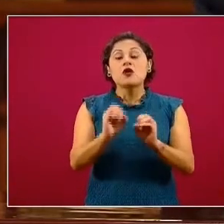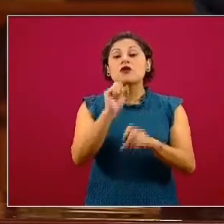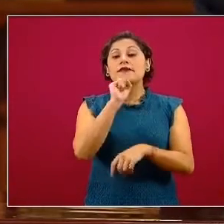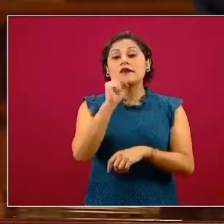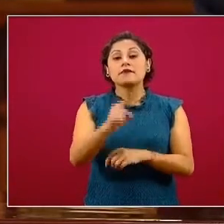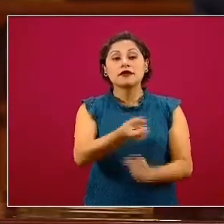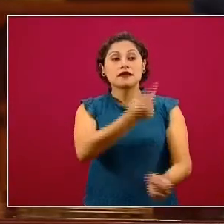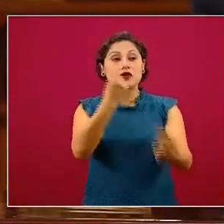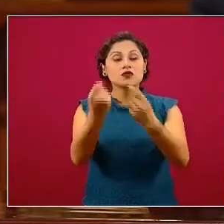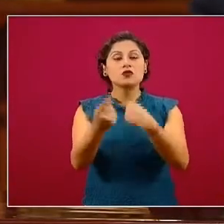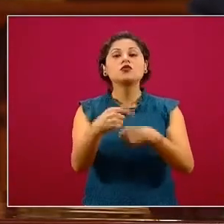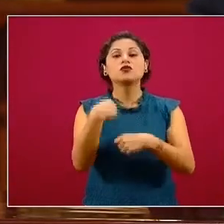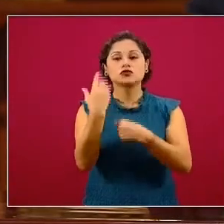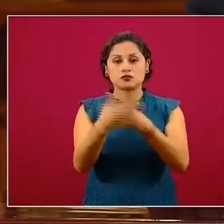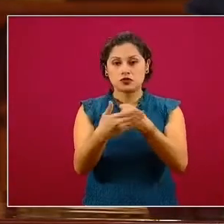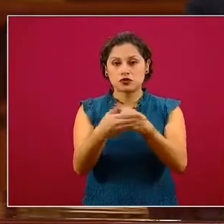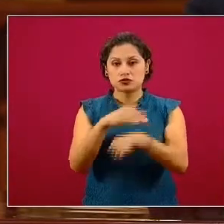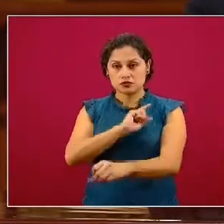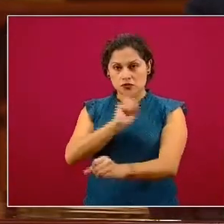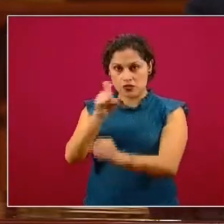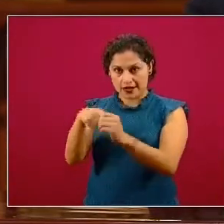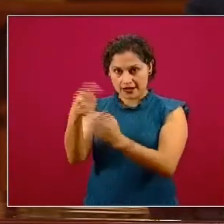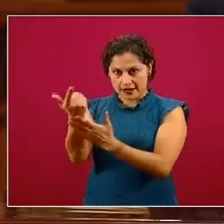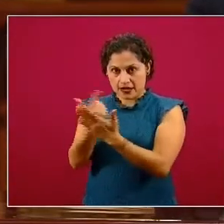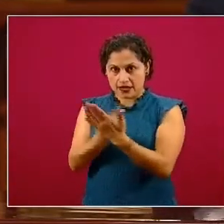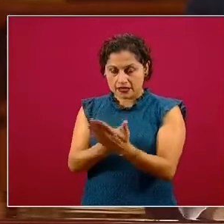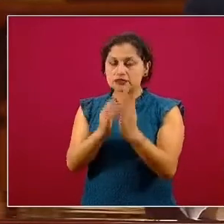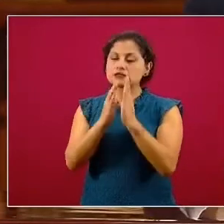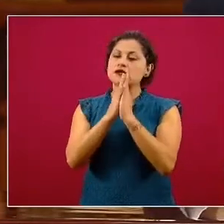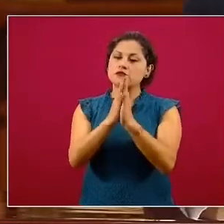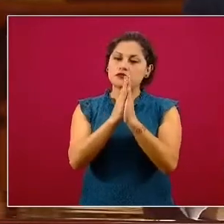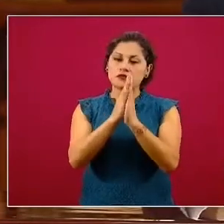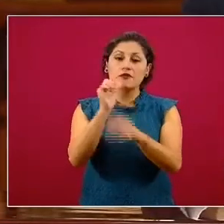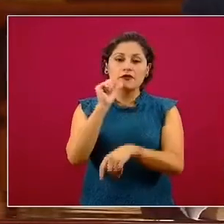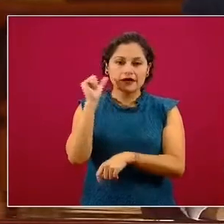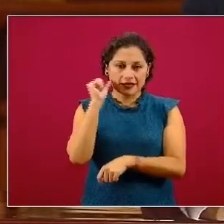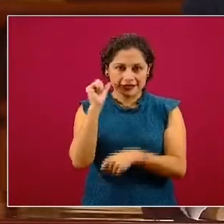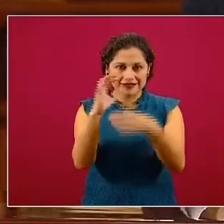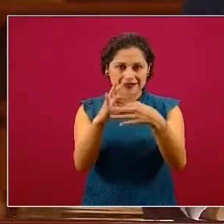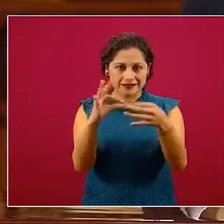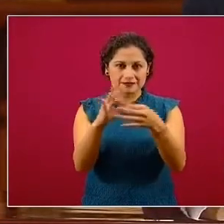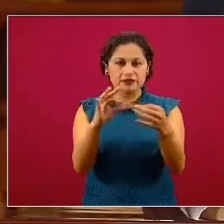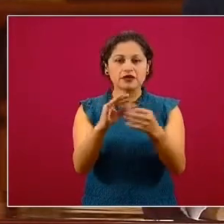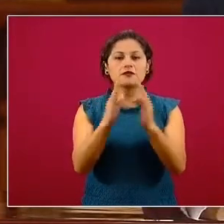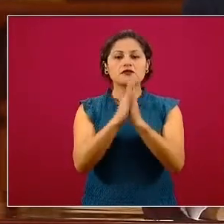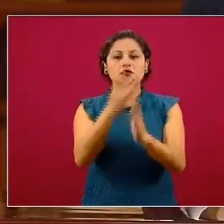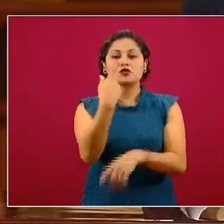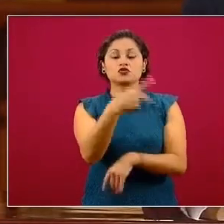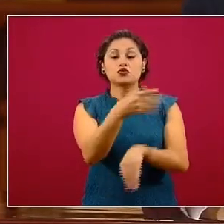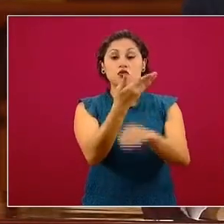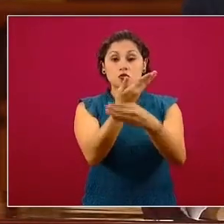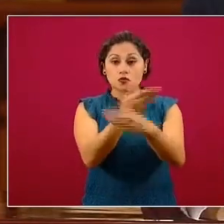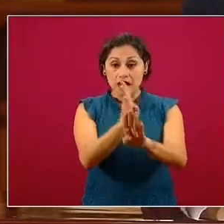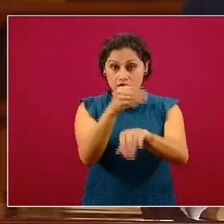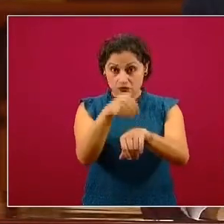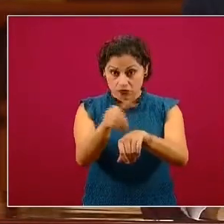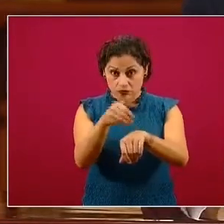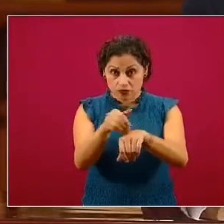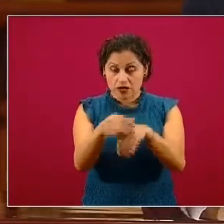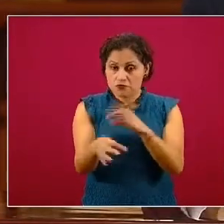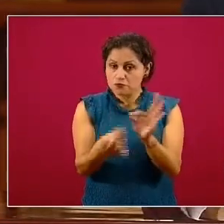enfatizarles lo que ya decíamos ayer, que es, por favor, revisen antes que su cuenta esté funcionando.